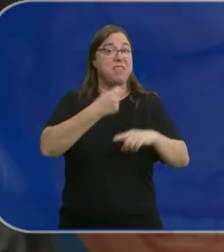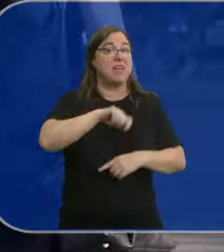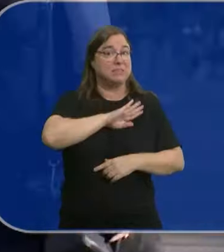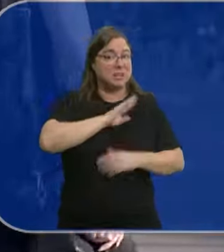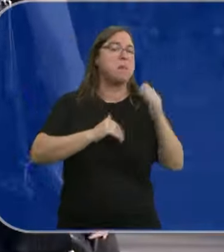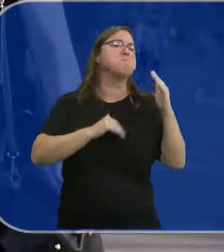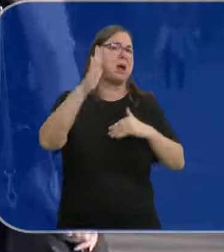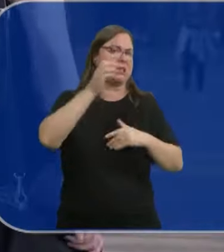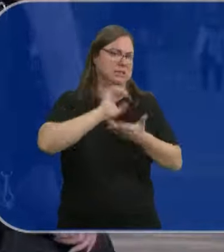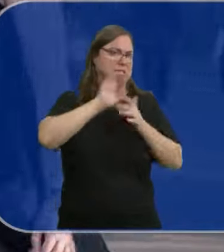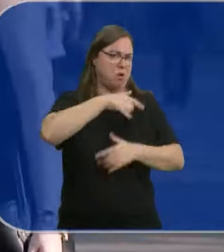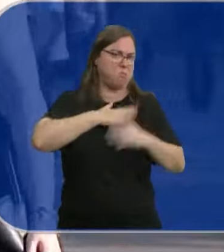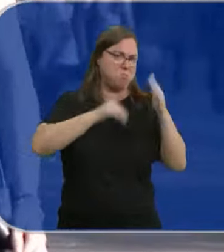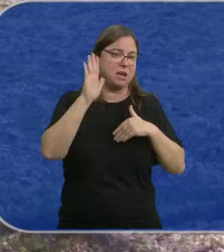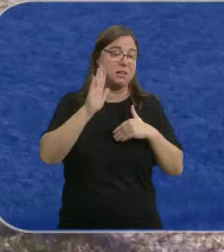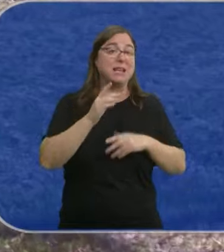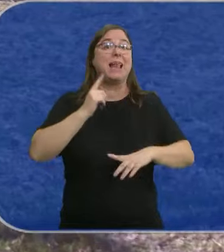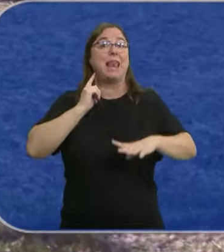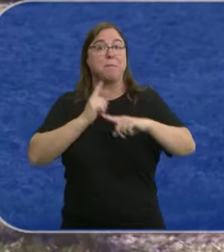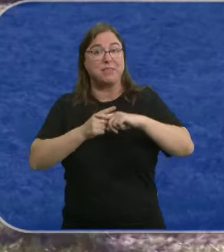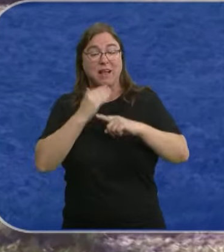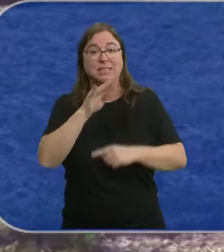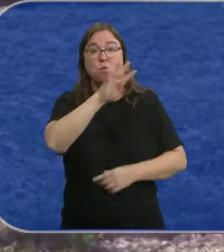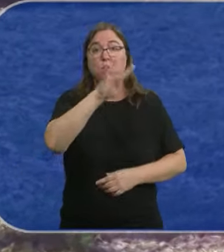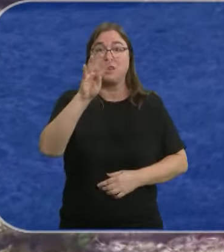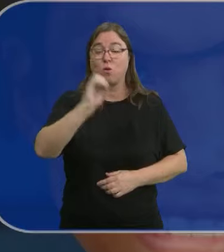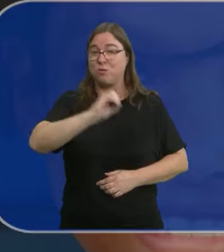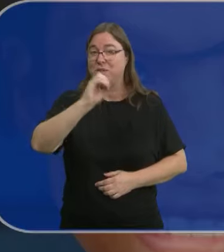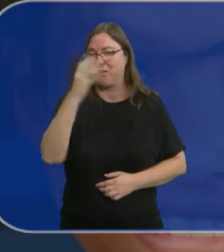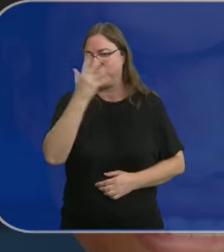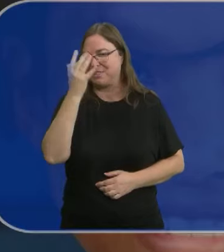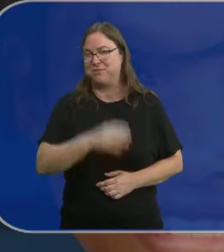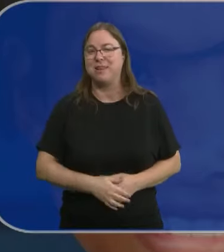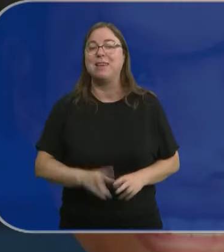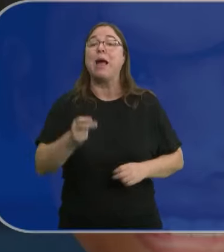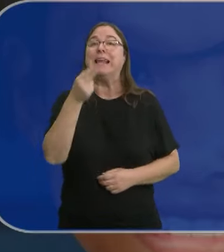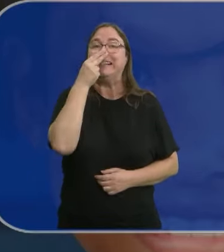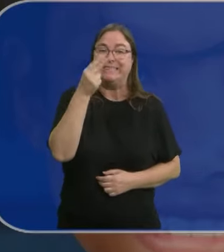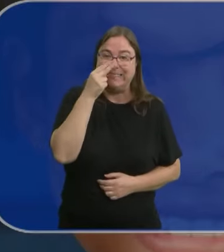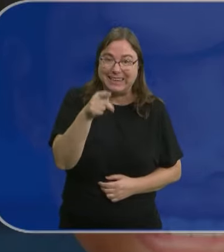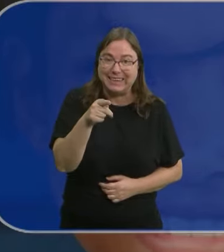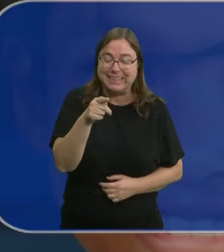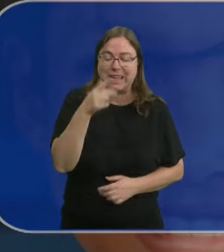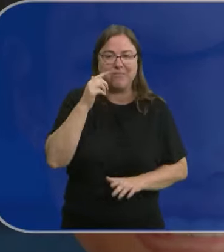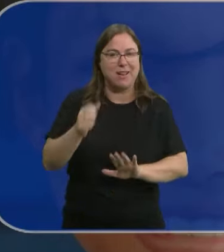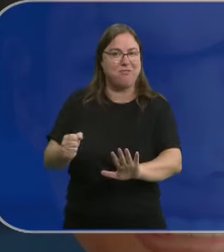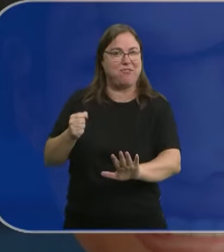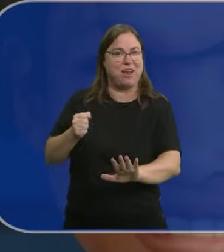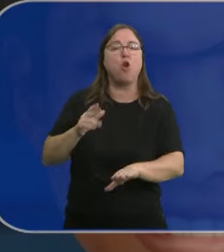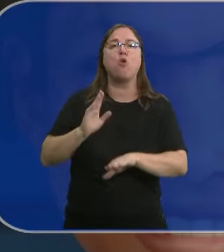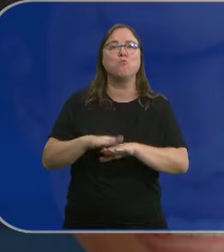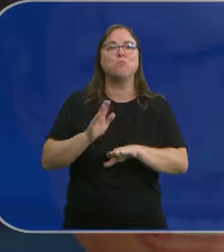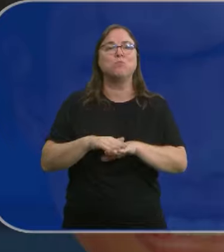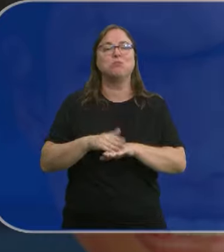española. Sin embargo, casi la mitad, el 44%, desconfía. Ese interés que tienen, al final se ve frenado, entre otras